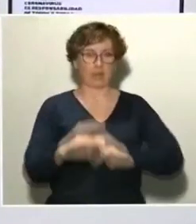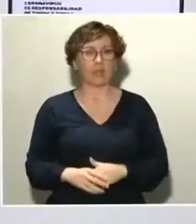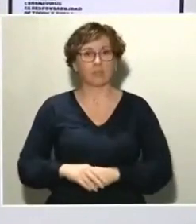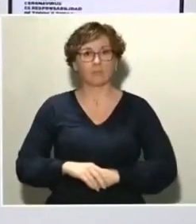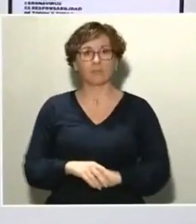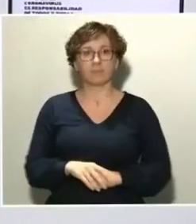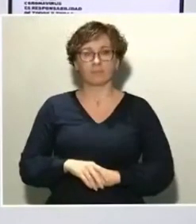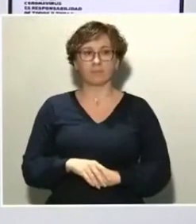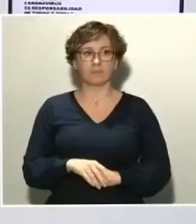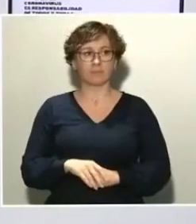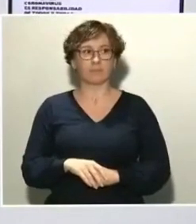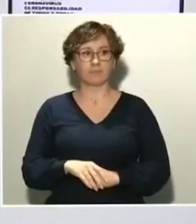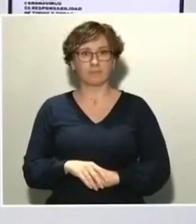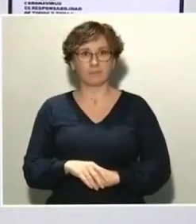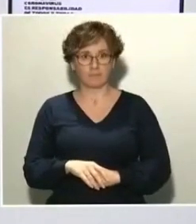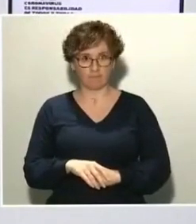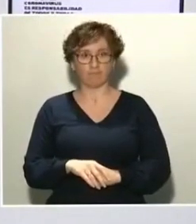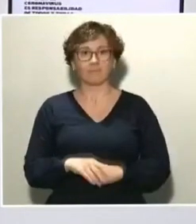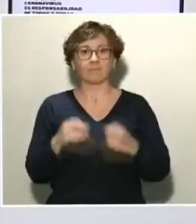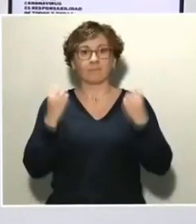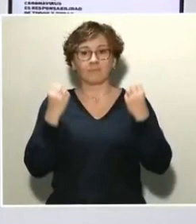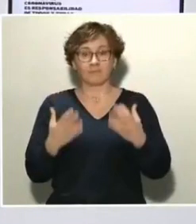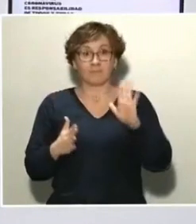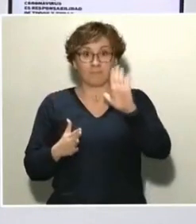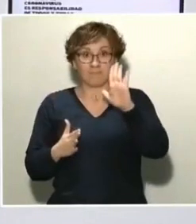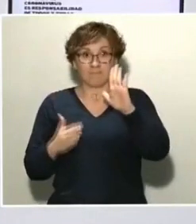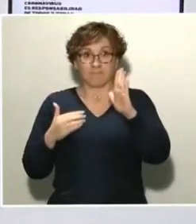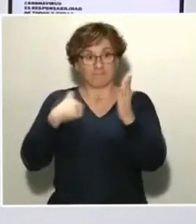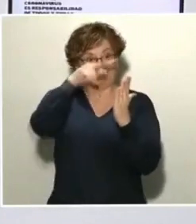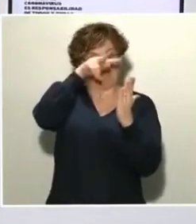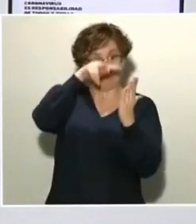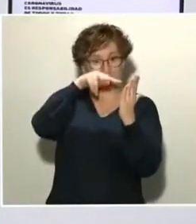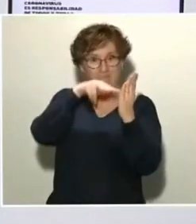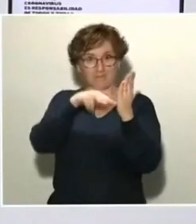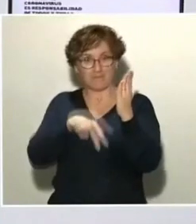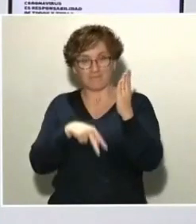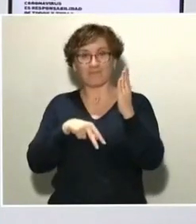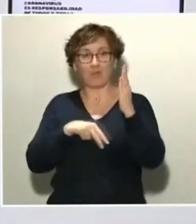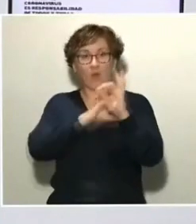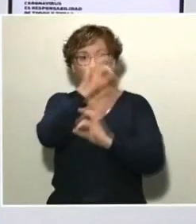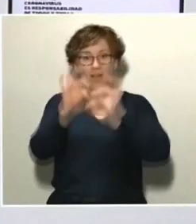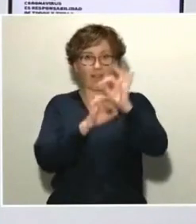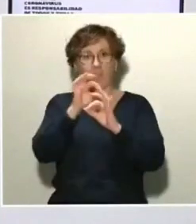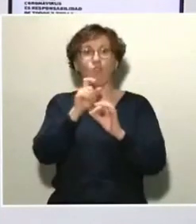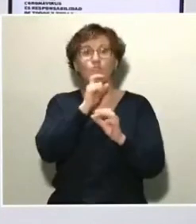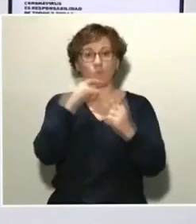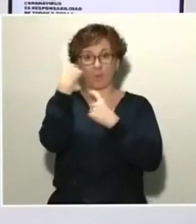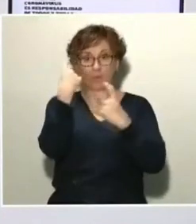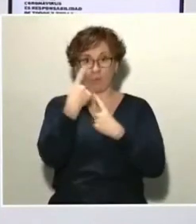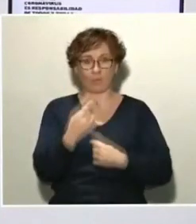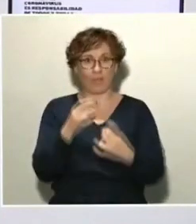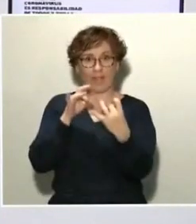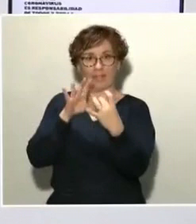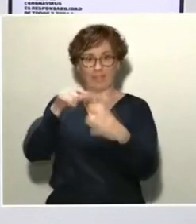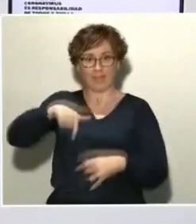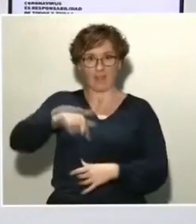Bien, déjenme que estoy organizando dentro del timeline de las llegadas del chat de Moncloa, hay distintas